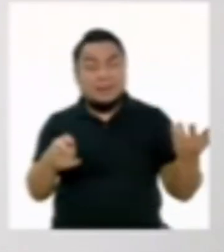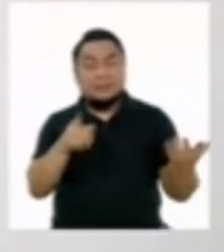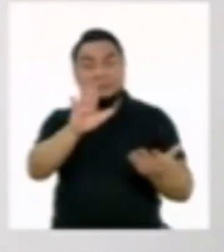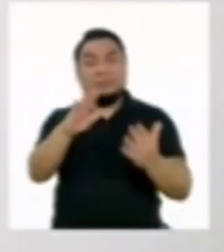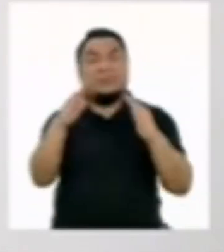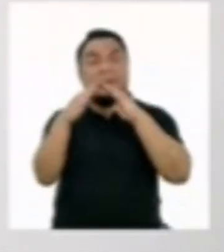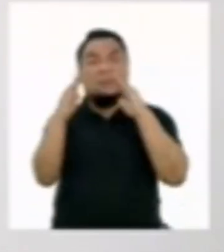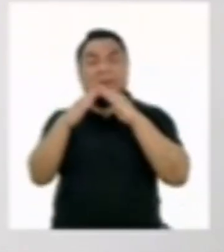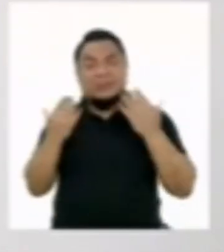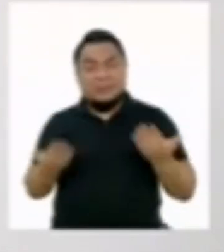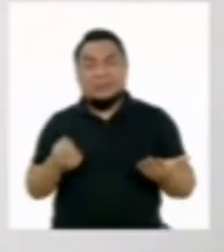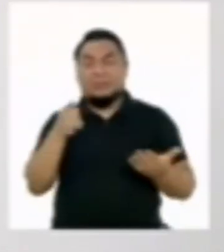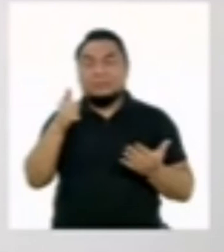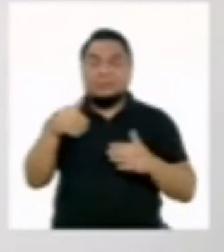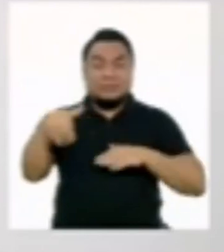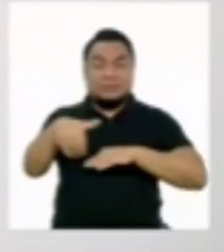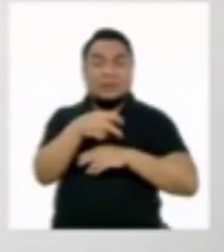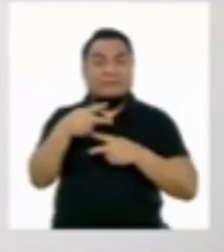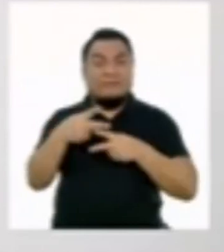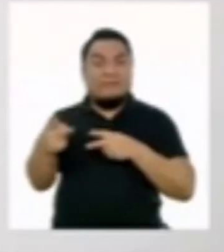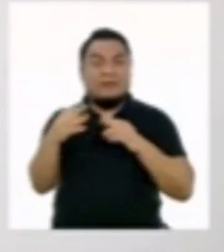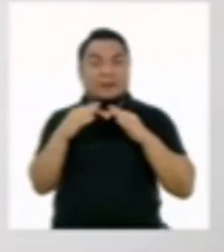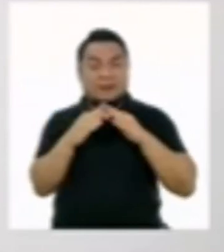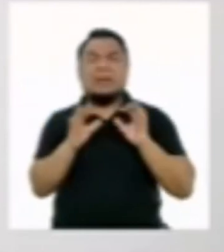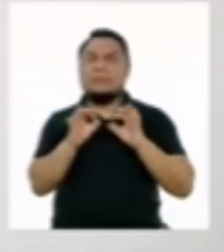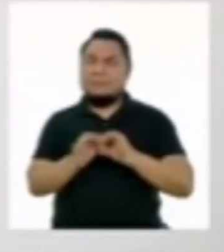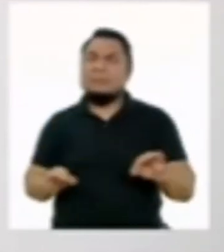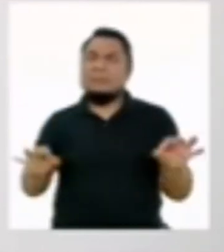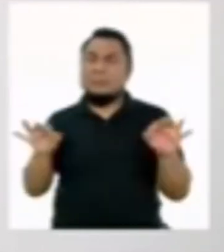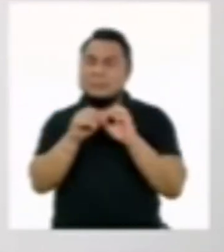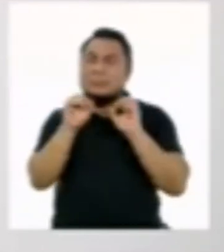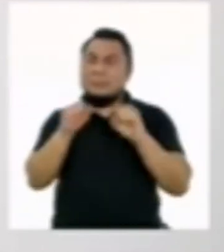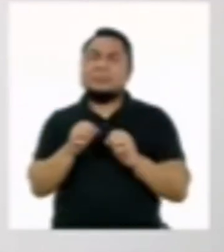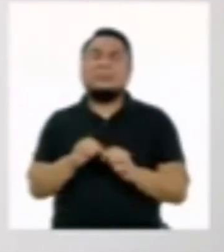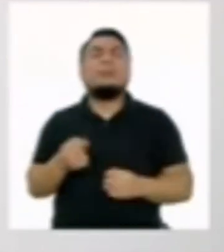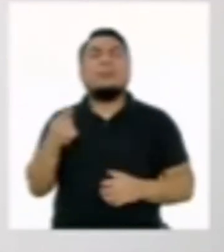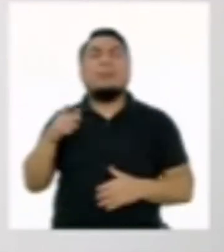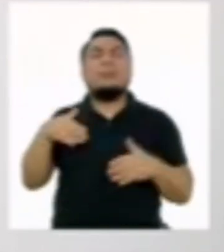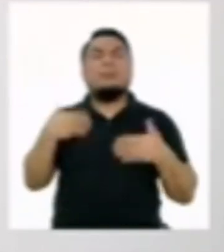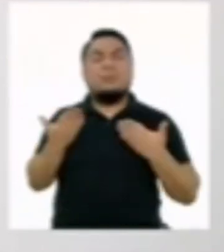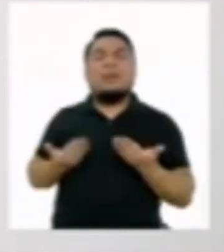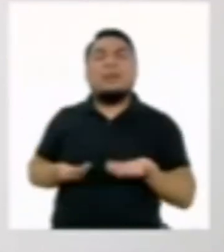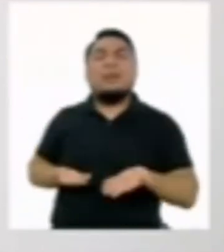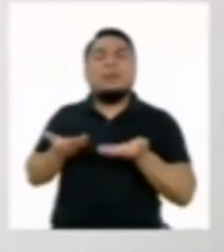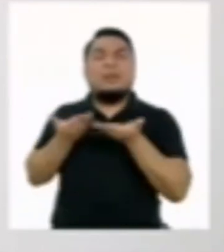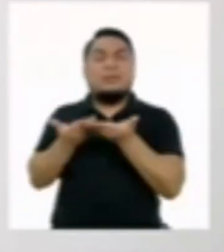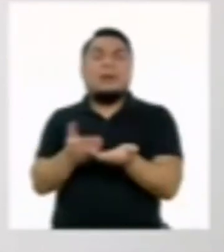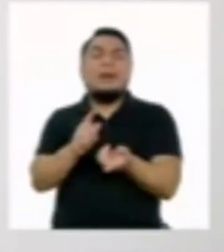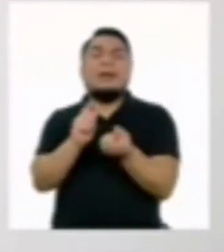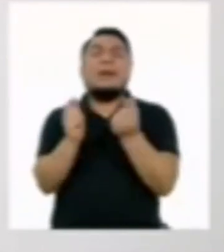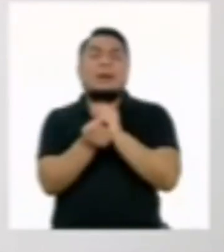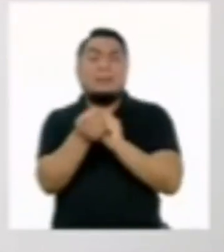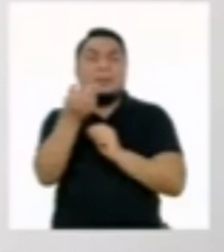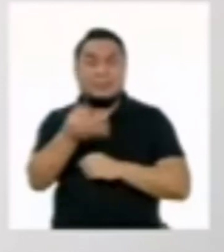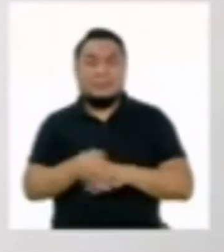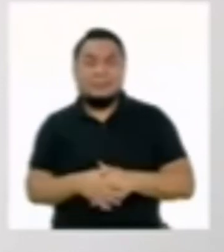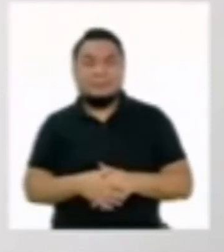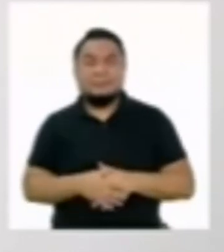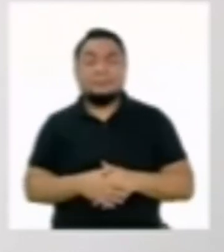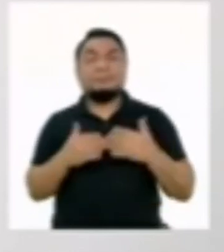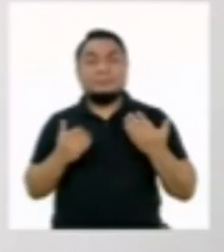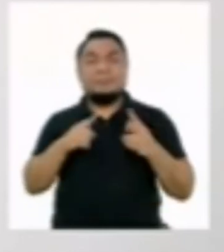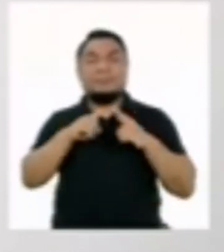desde sus casas y sus barrios es muy importante y es clave para poder generar un cambio real.